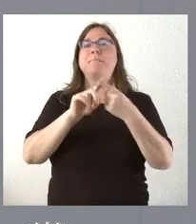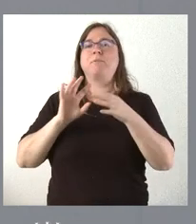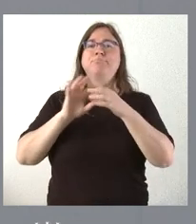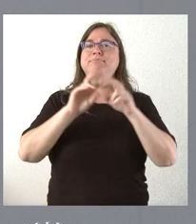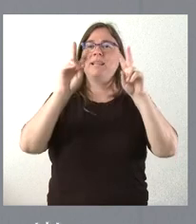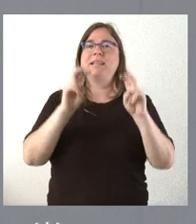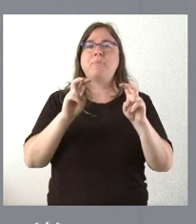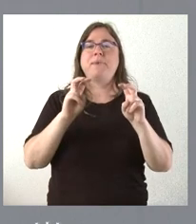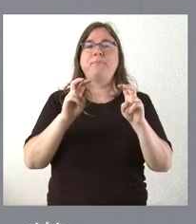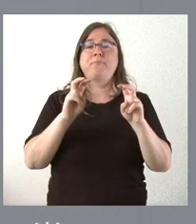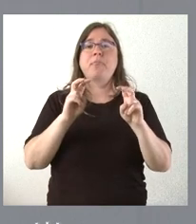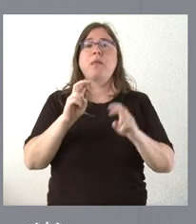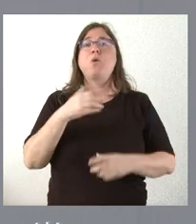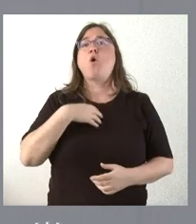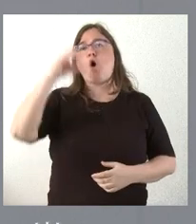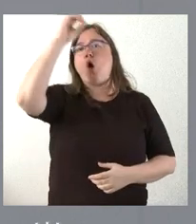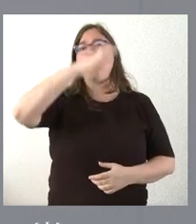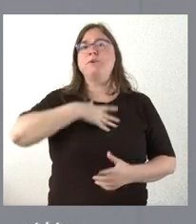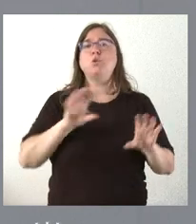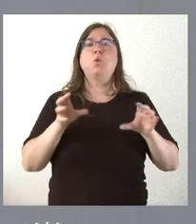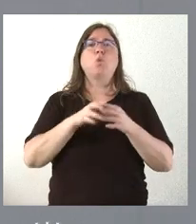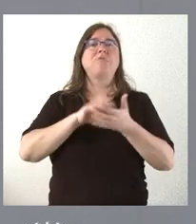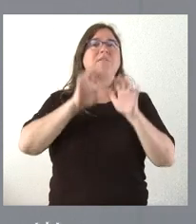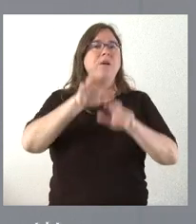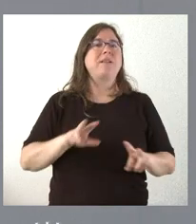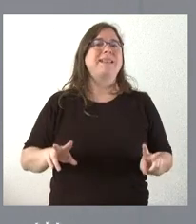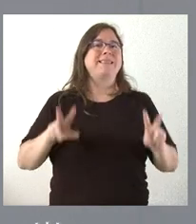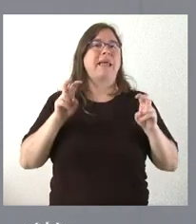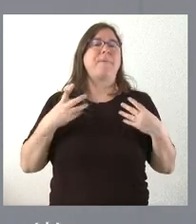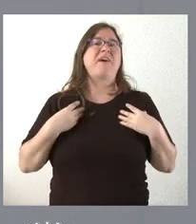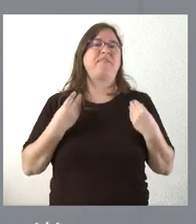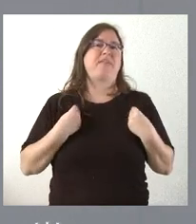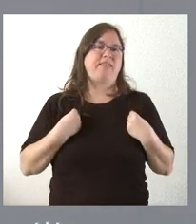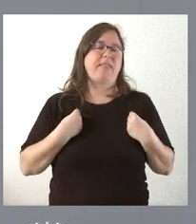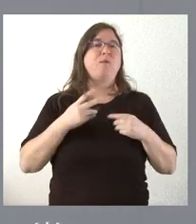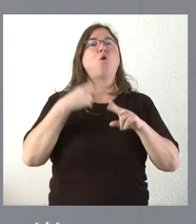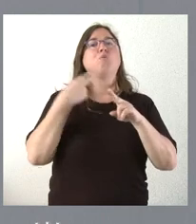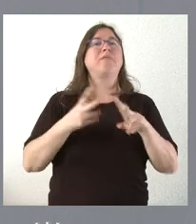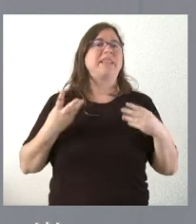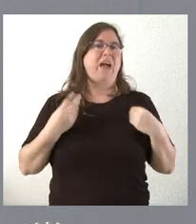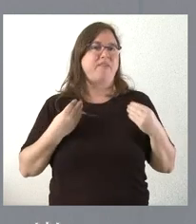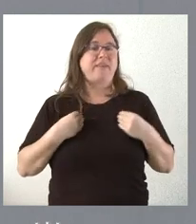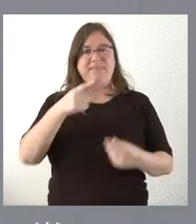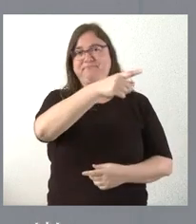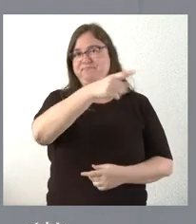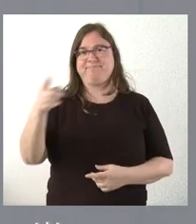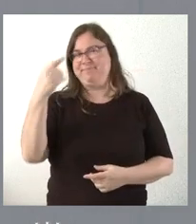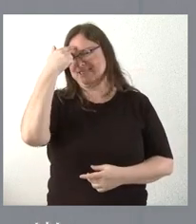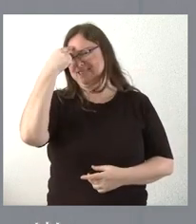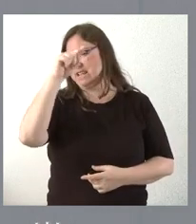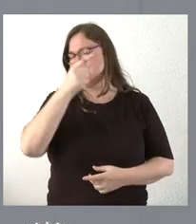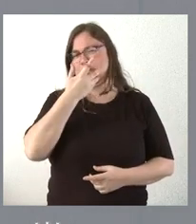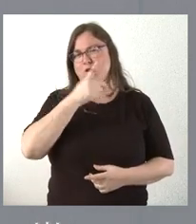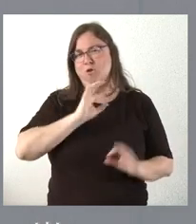con la posición de la Junta de Castilla y León en materia de vivienda, en la política de vivienda, una posición que ustedes conocen